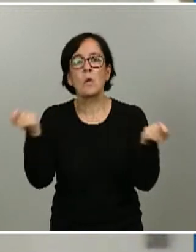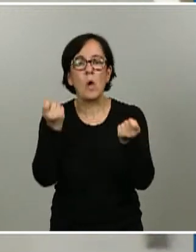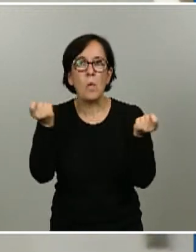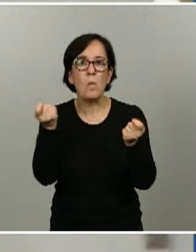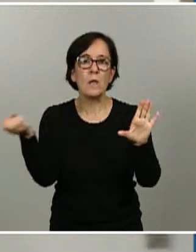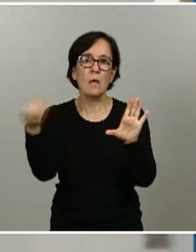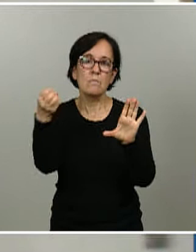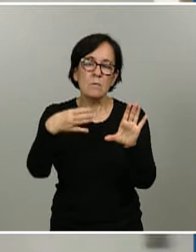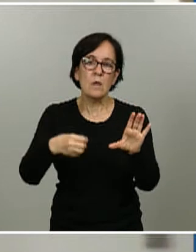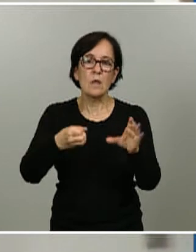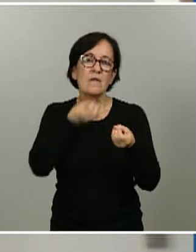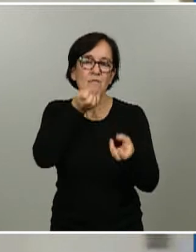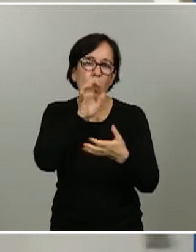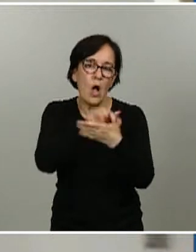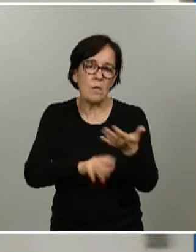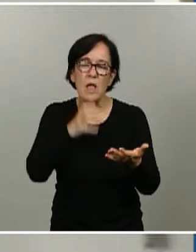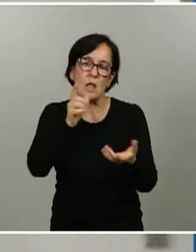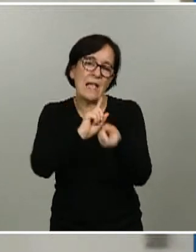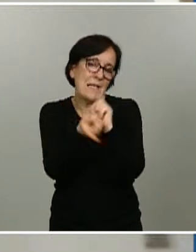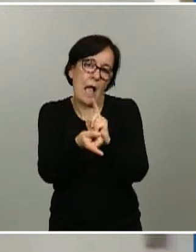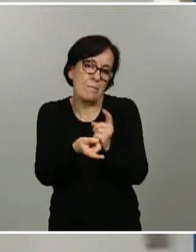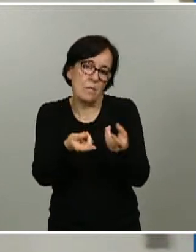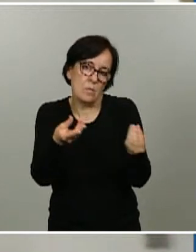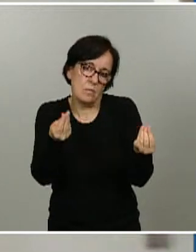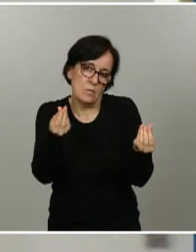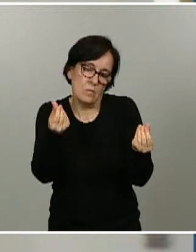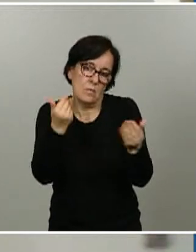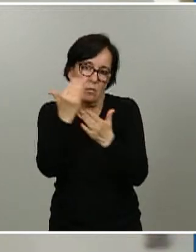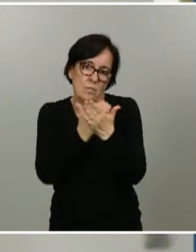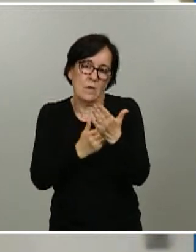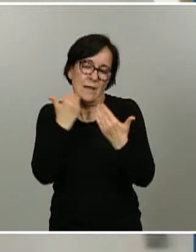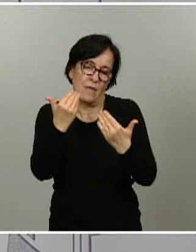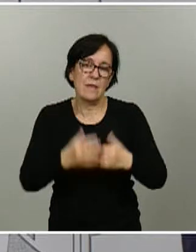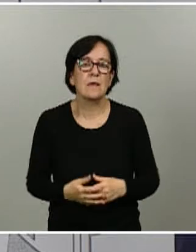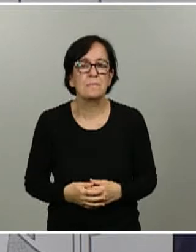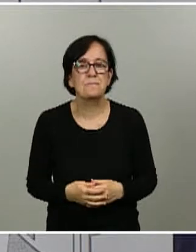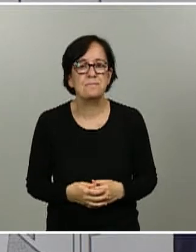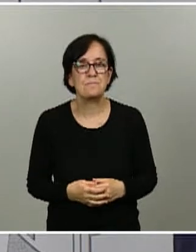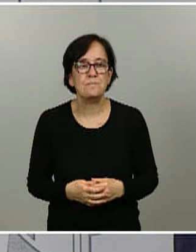o algún tipo de cambio sustancial en las fases. Gracias. Muchas gracias. Doctora Collán.